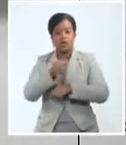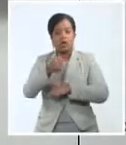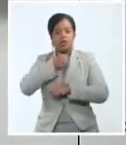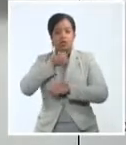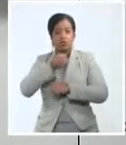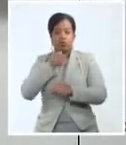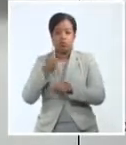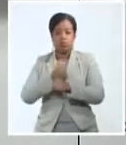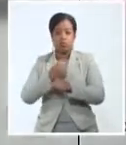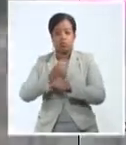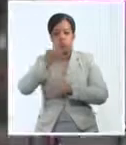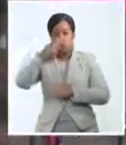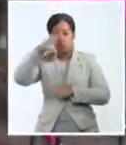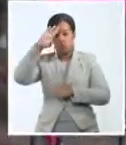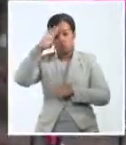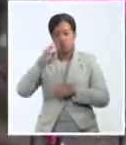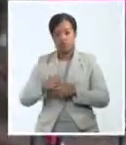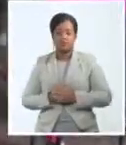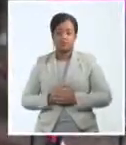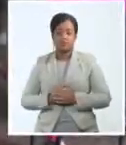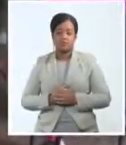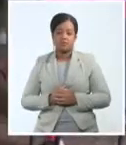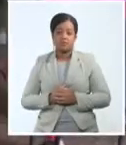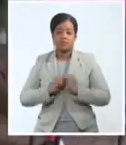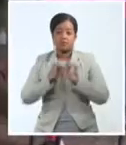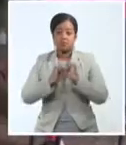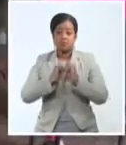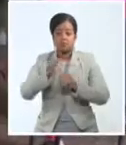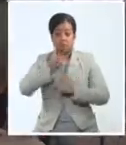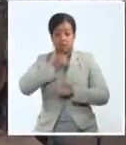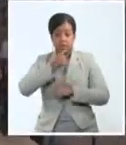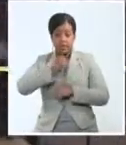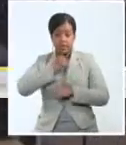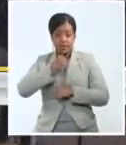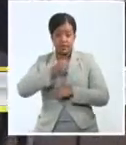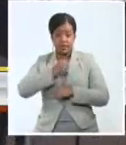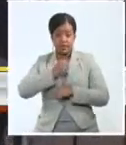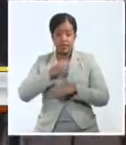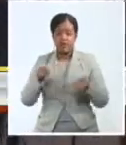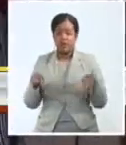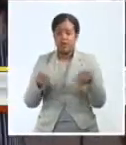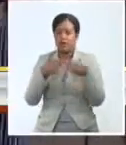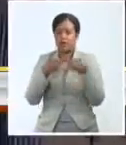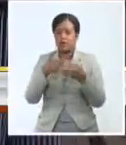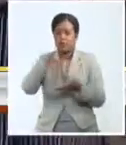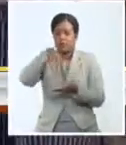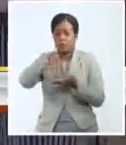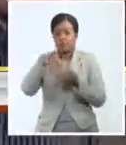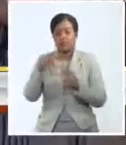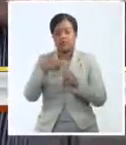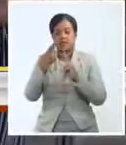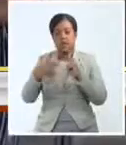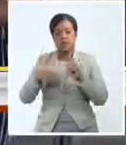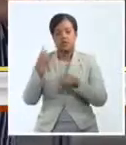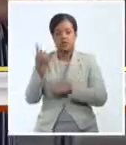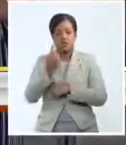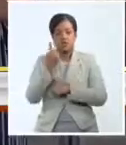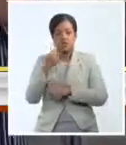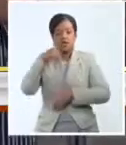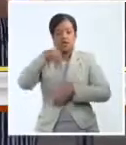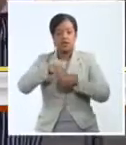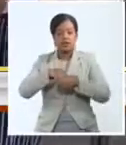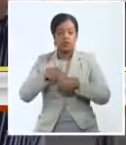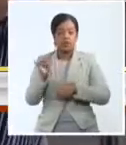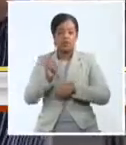de nuestro país. Según reporta la periodista Mayri Lorenzo, el acto tuvo lugar en el Teatro Nacional y forma parte de los